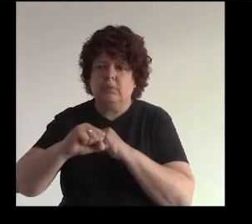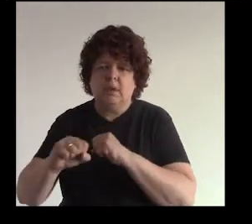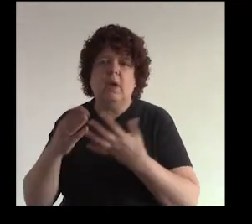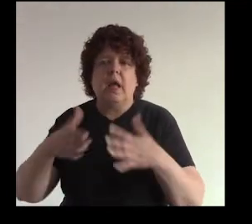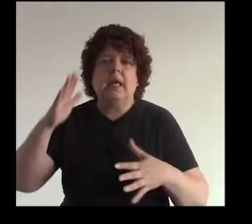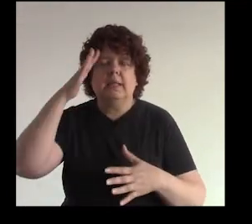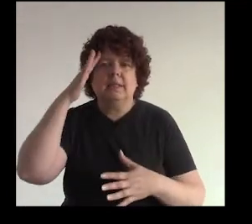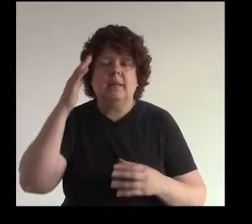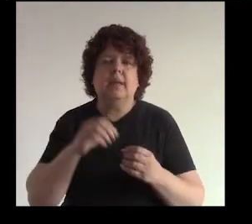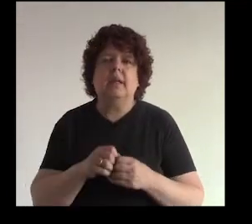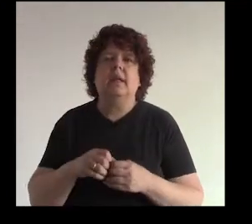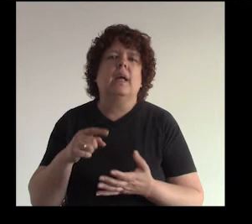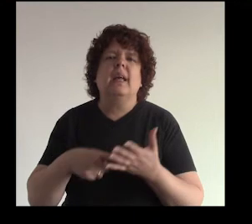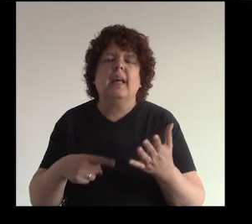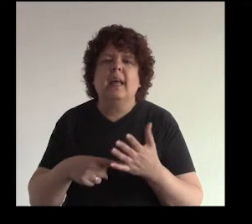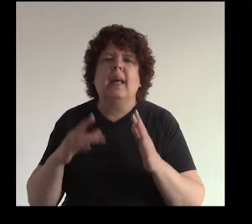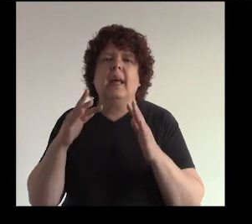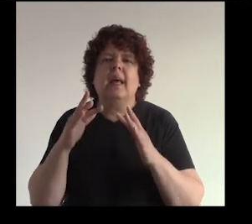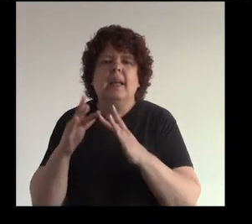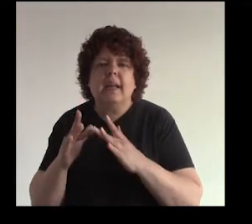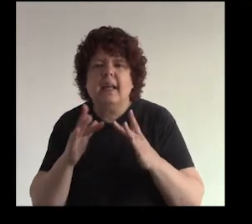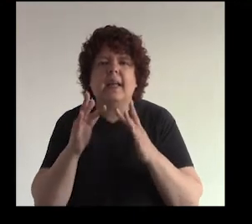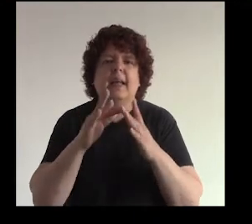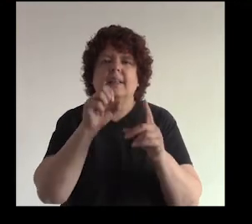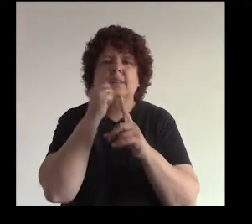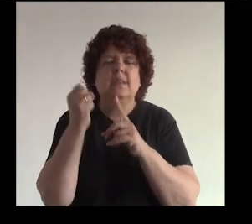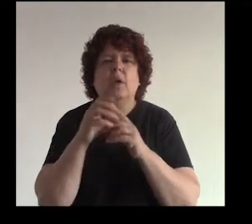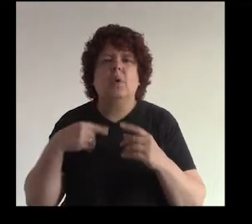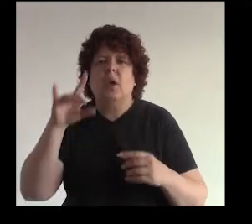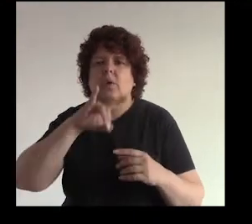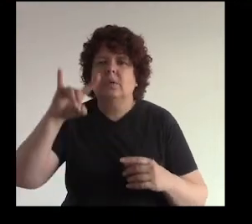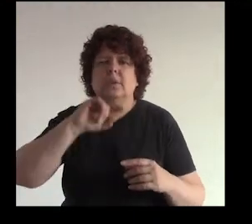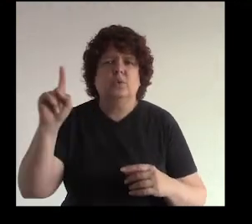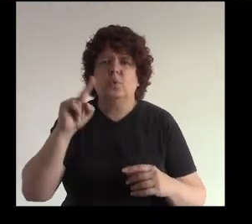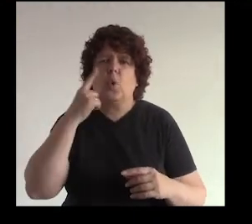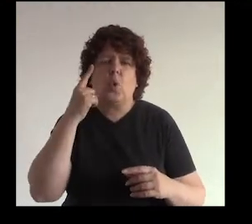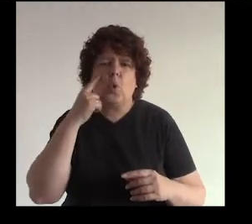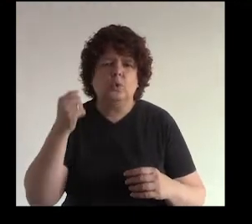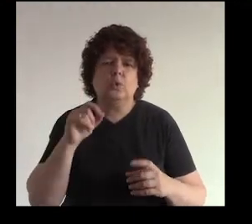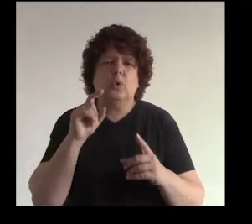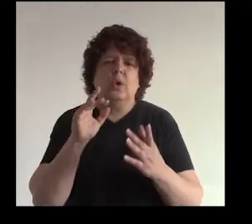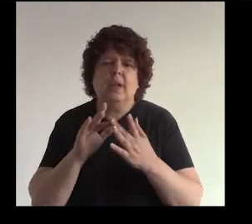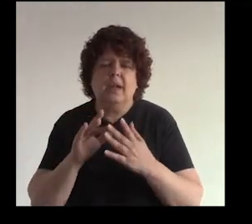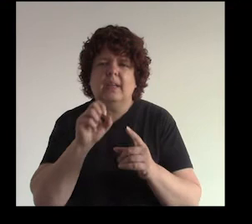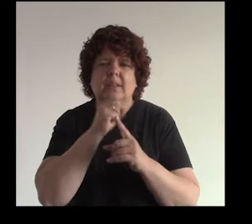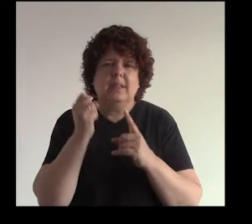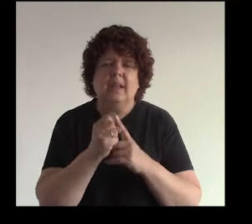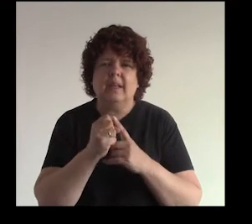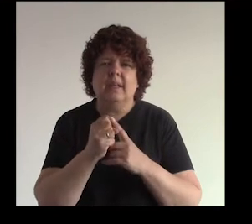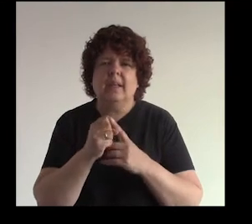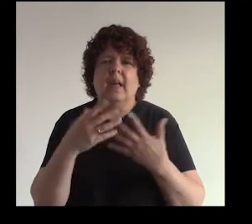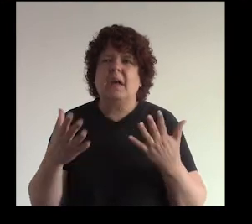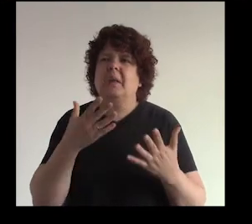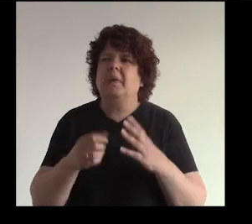publicarlo hay que saber en qué en qué red voy a poner ¿no? porque si yo no conozco la red todas las